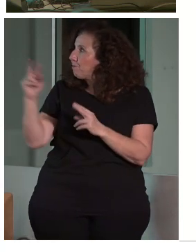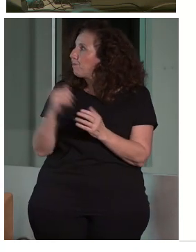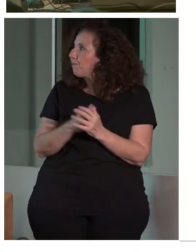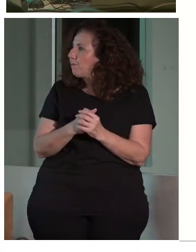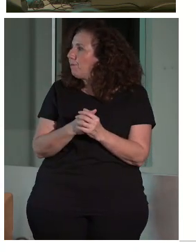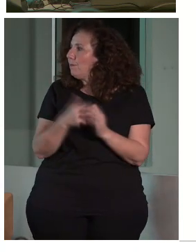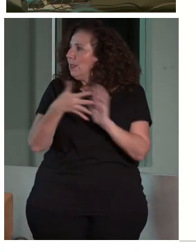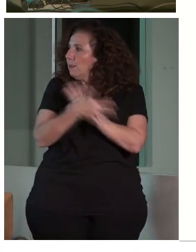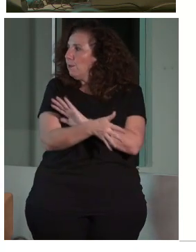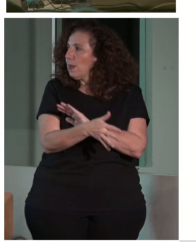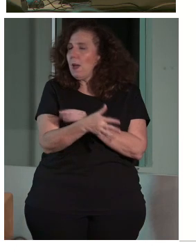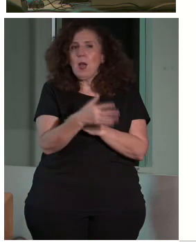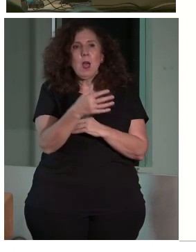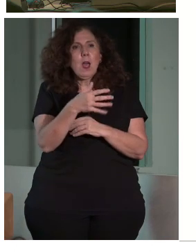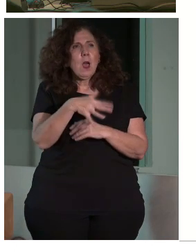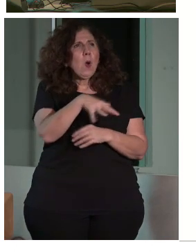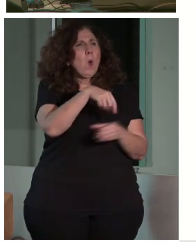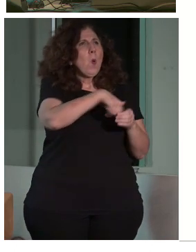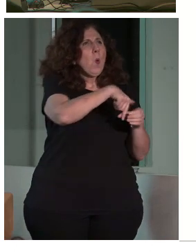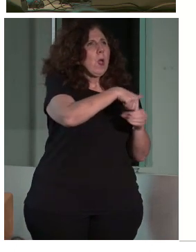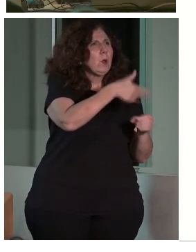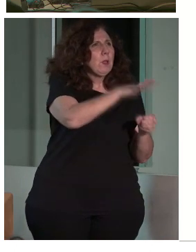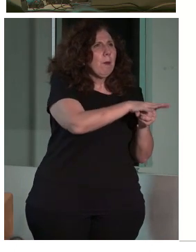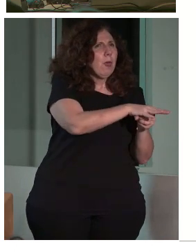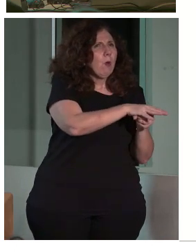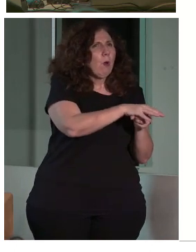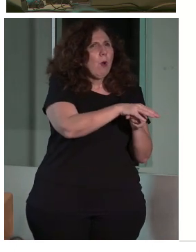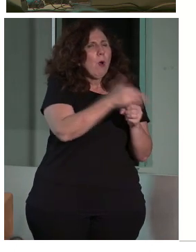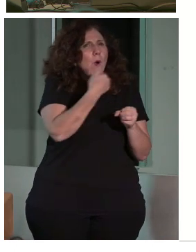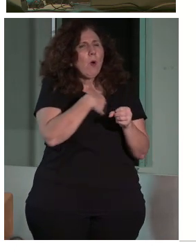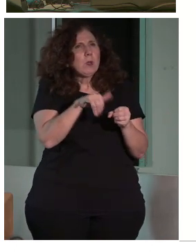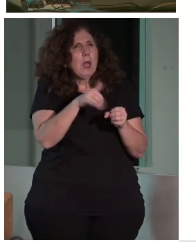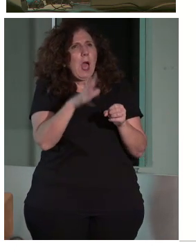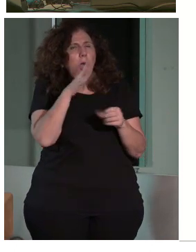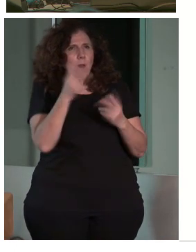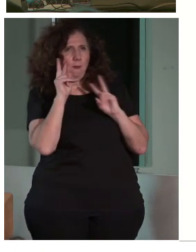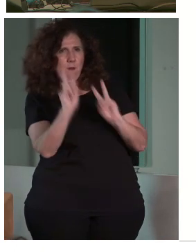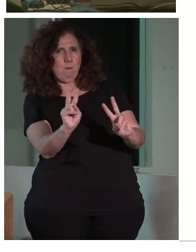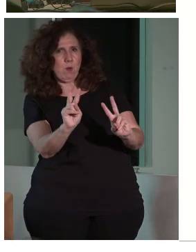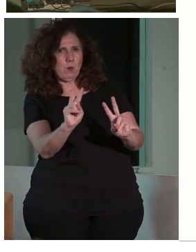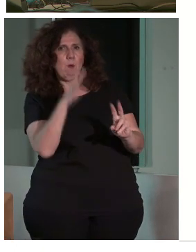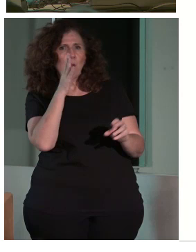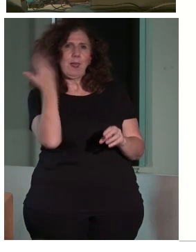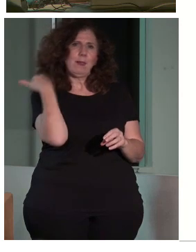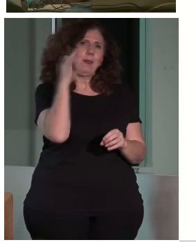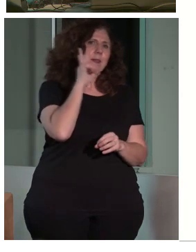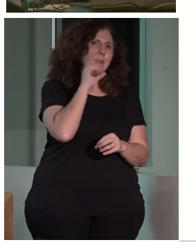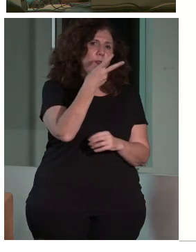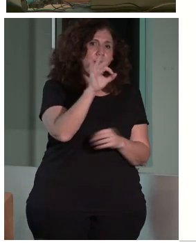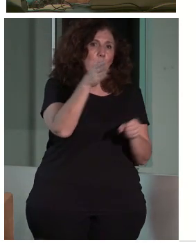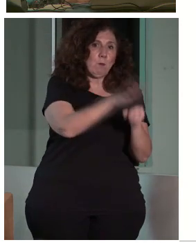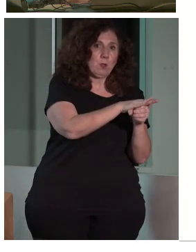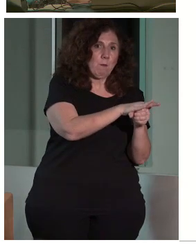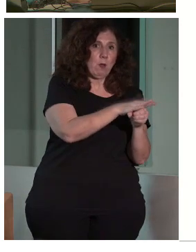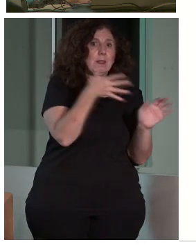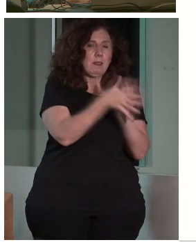¿Qué valía más? ¿El hueco que existía antes o lo que habíamos tapado en el siglo XX? Pues, evidentemente, nos estaba dando una vía